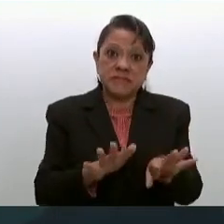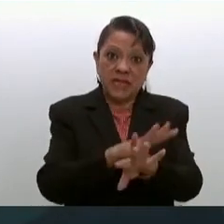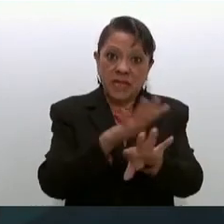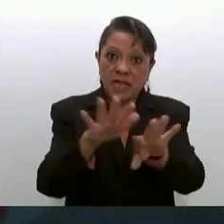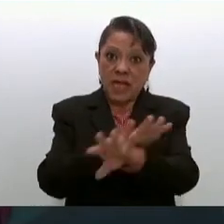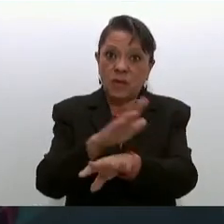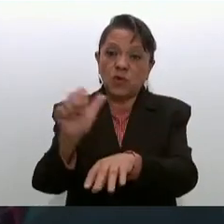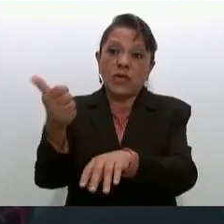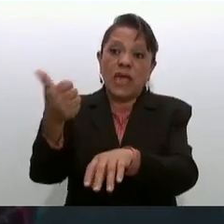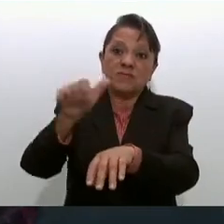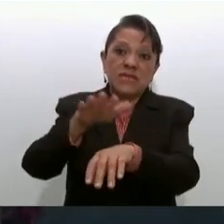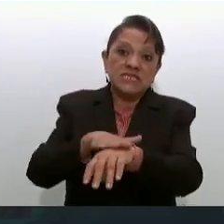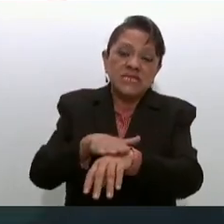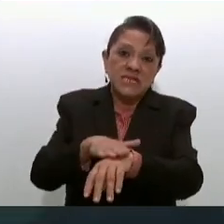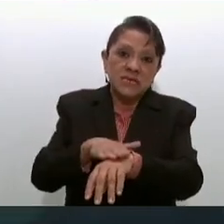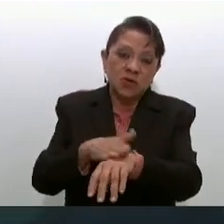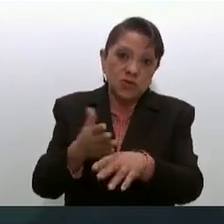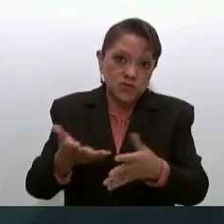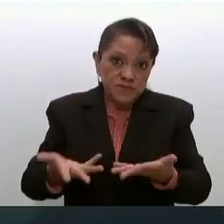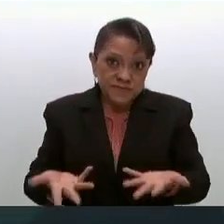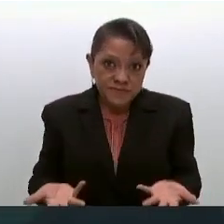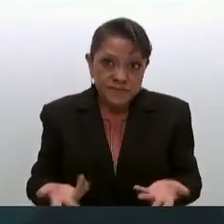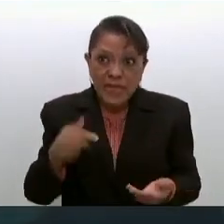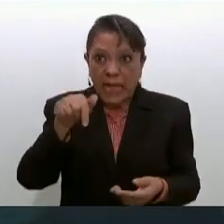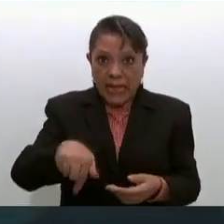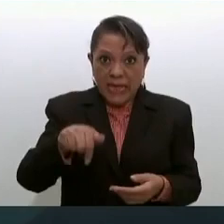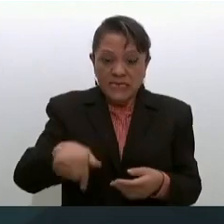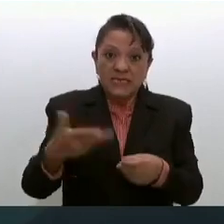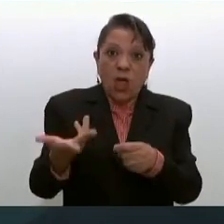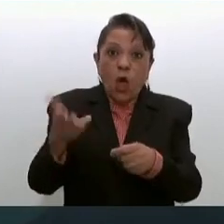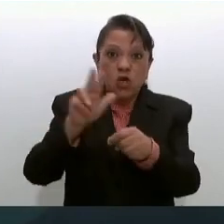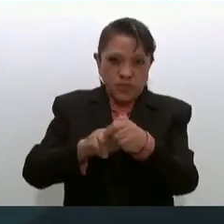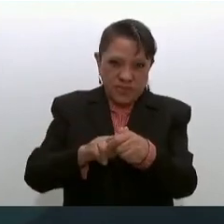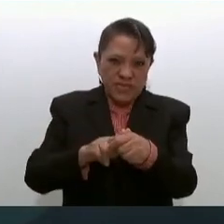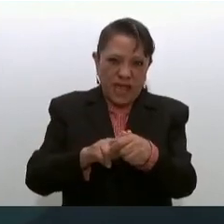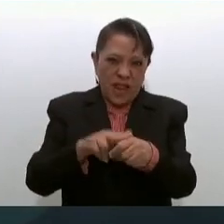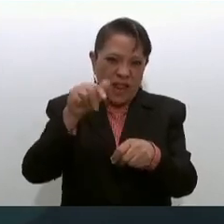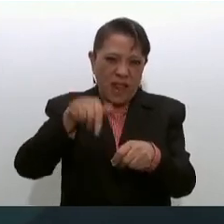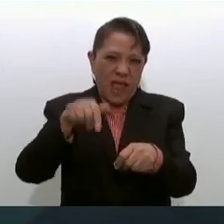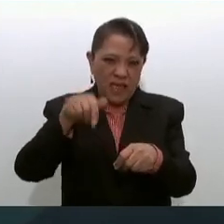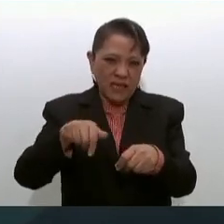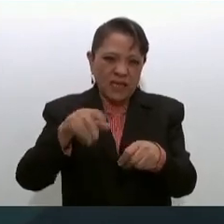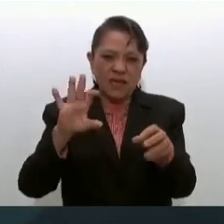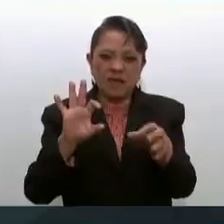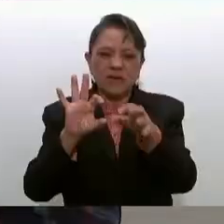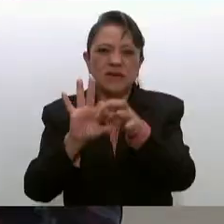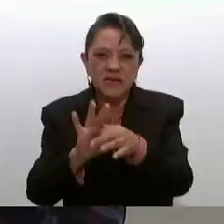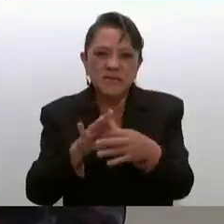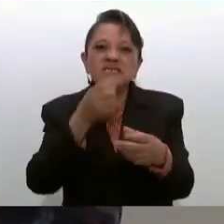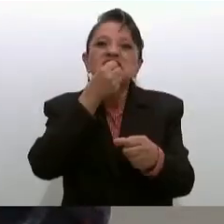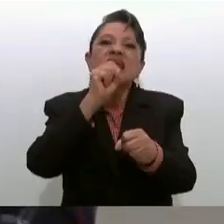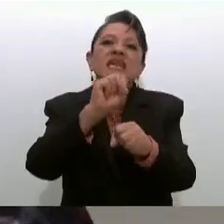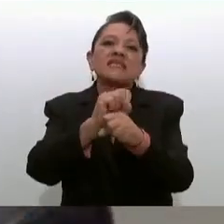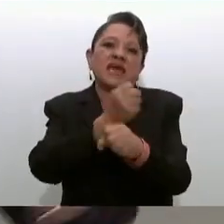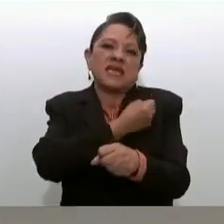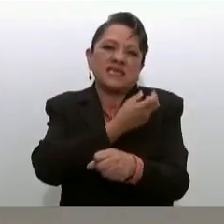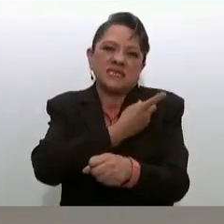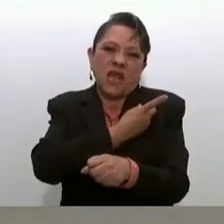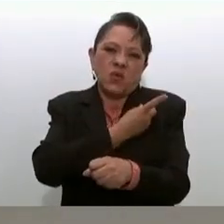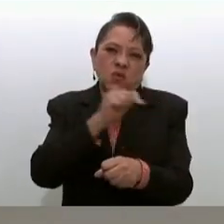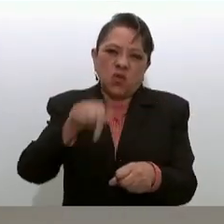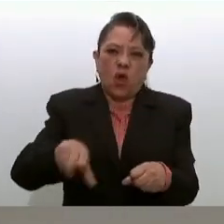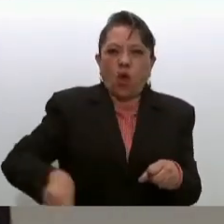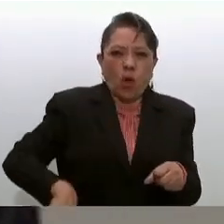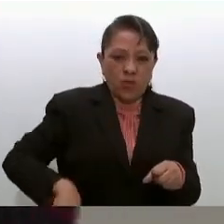administrativos si este hospital era de la Secretaría de Salud administrado por el gobierno del